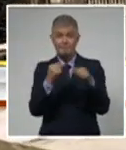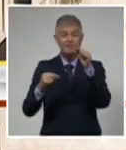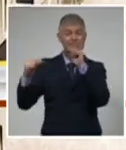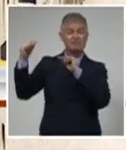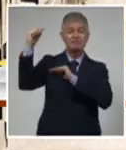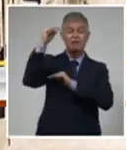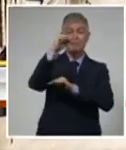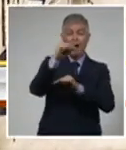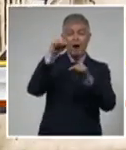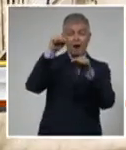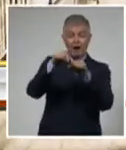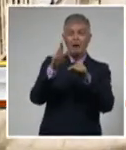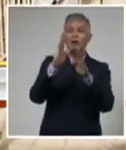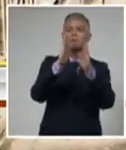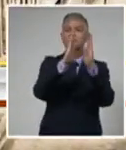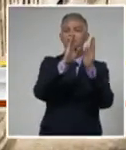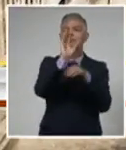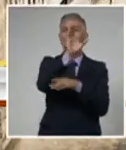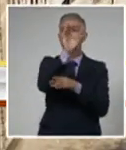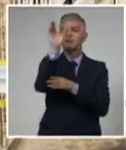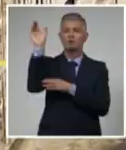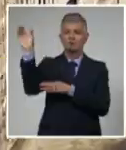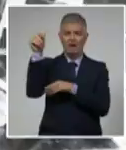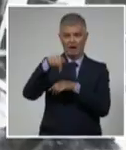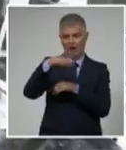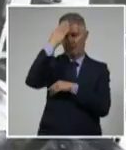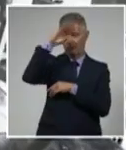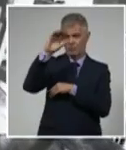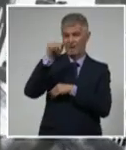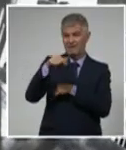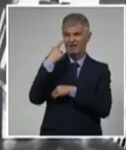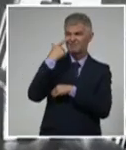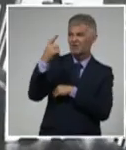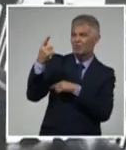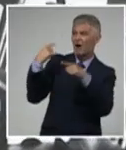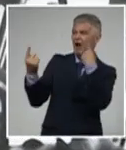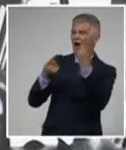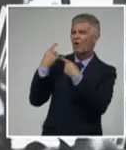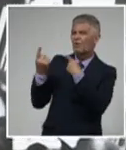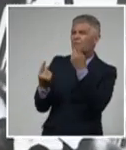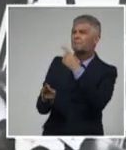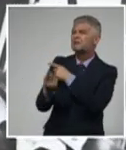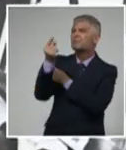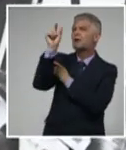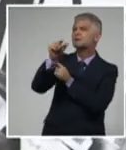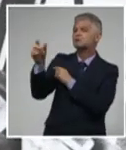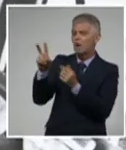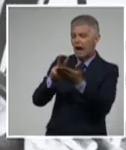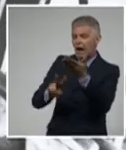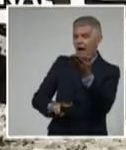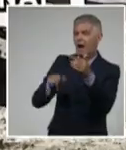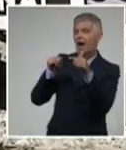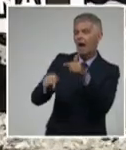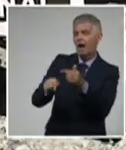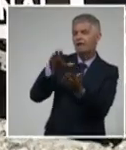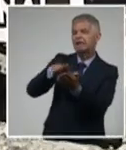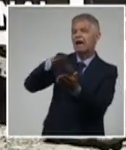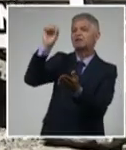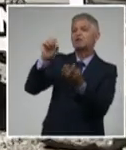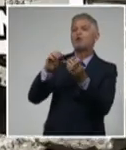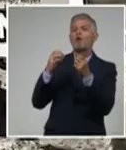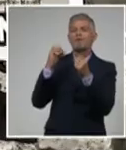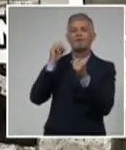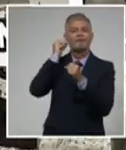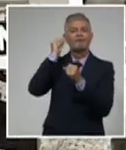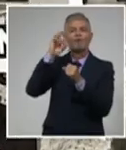cubana aquí vemos sus primeros fondos y ellos fueron algunos de sus primeros lectores en el castillo de la fuerza en